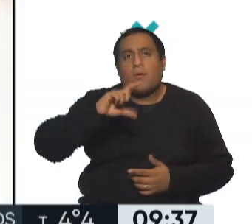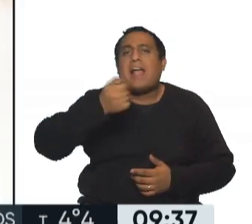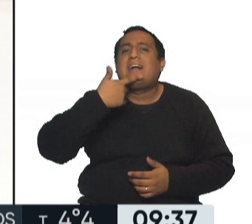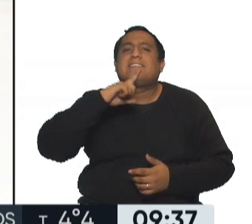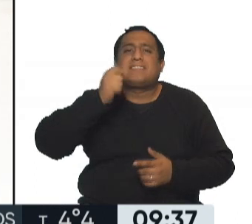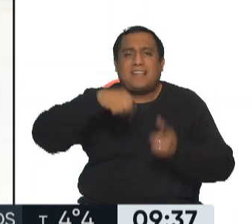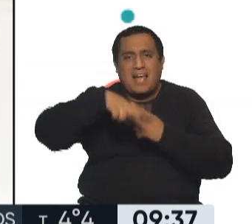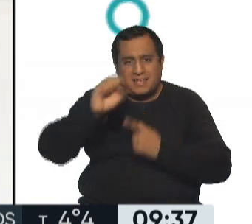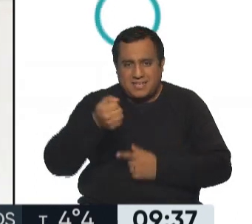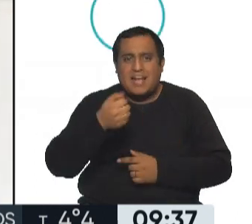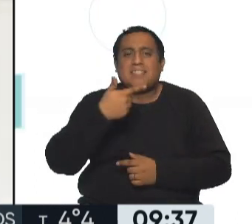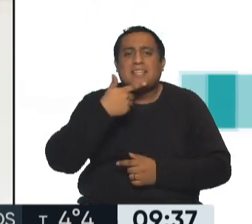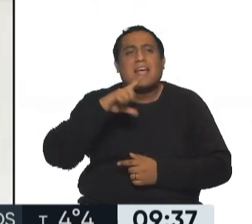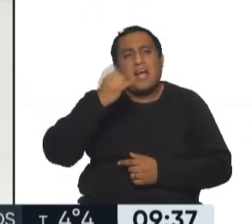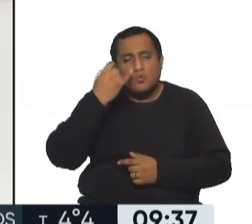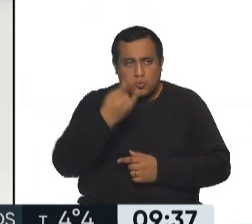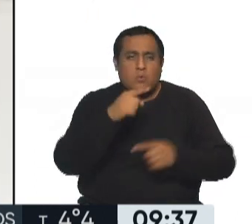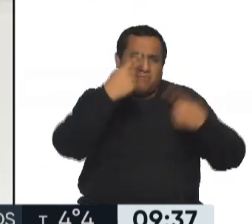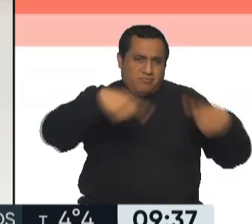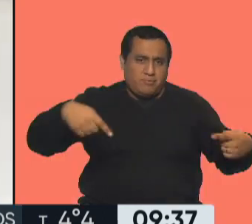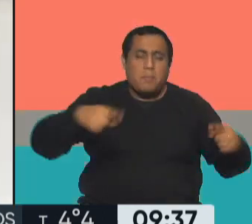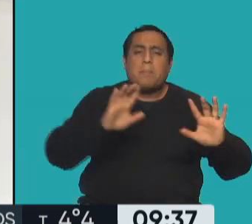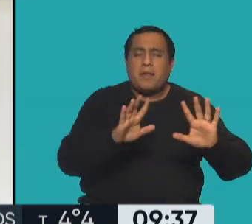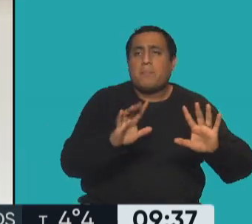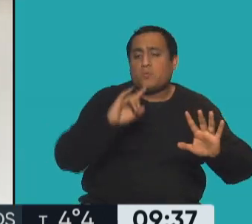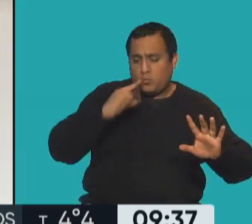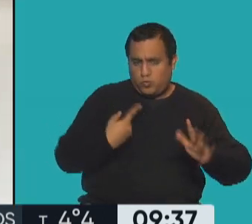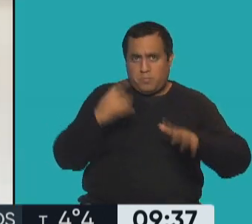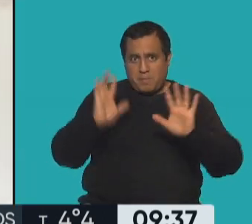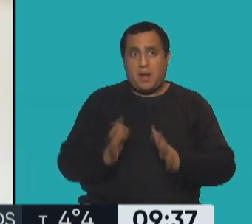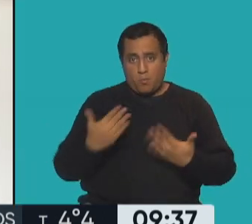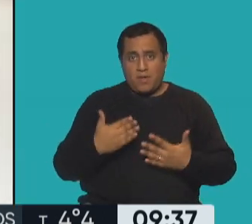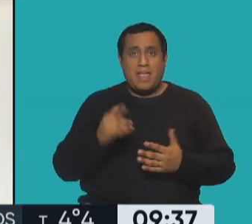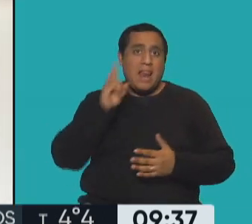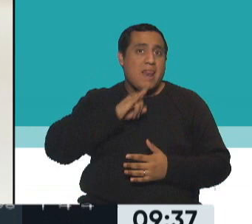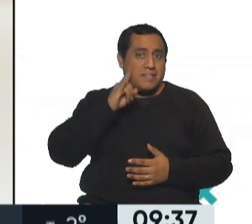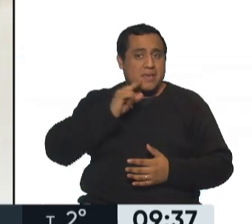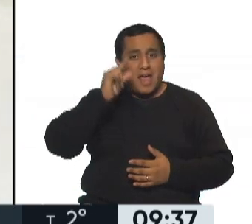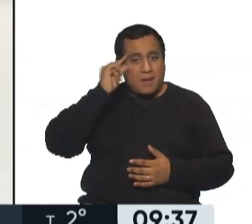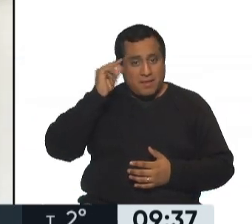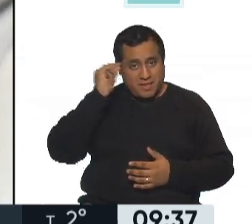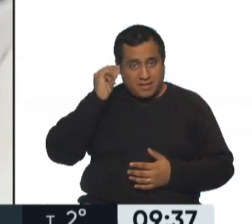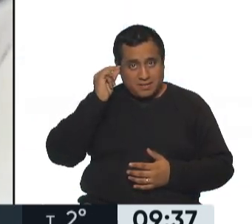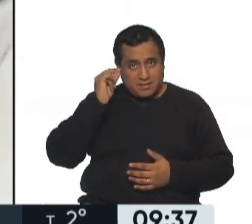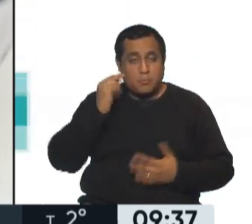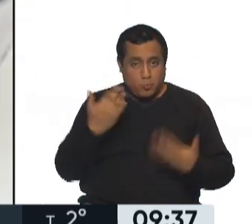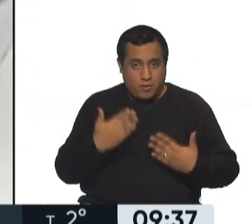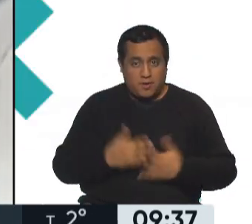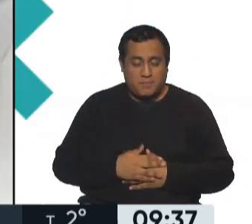por eso es que tenemos esta opción que vos nos acercás, que es la leche hacerla en casa, leche de almendras, ¿no? La bebida vegetal basada en almendras.